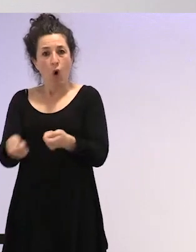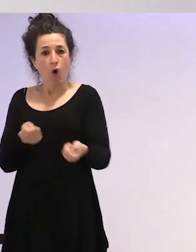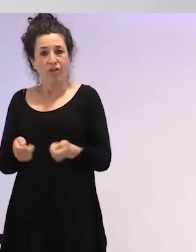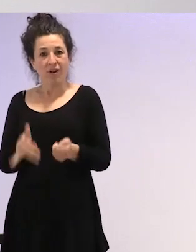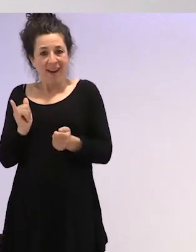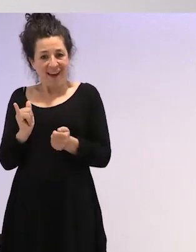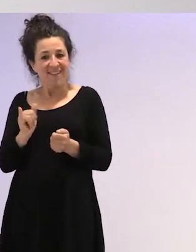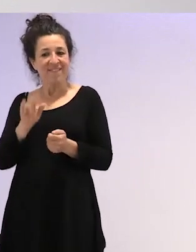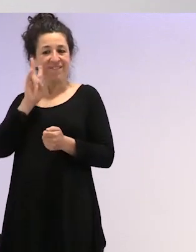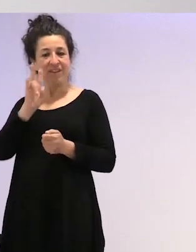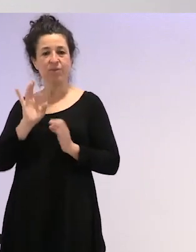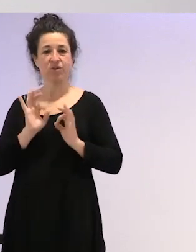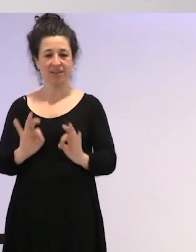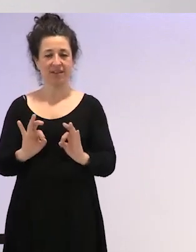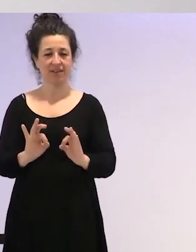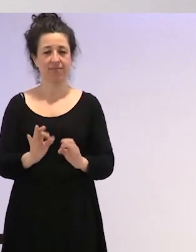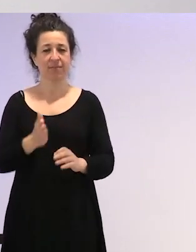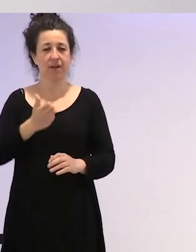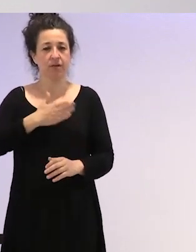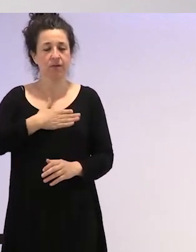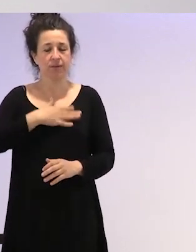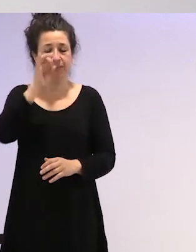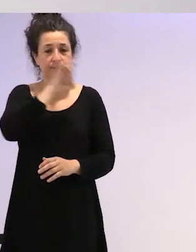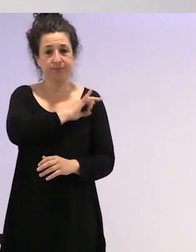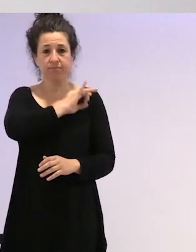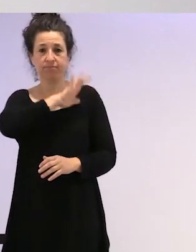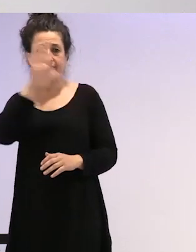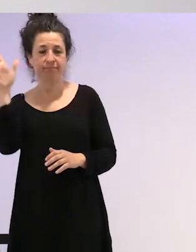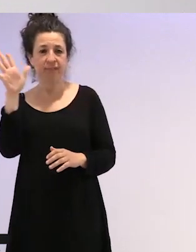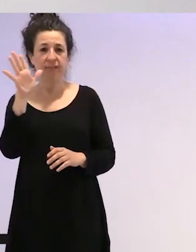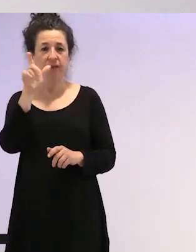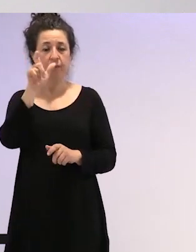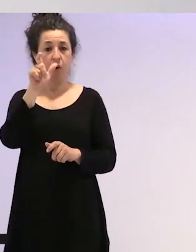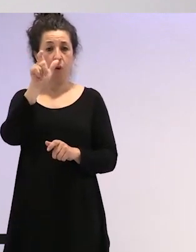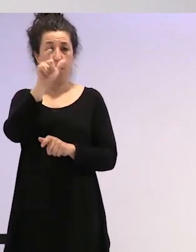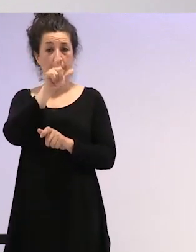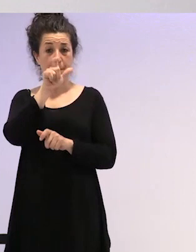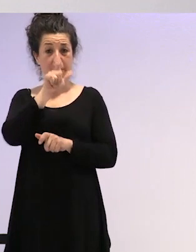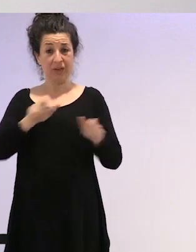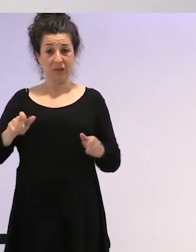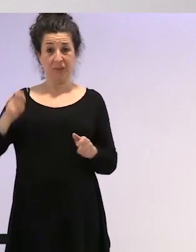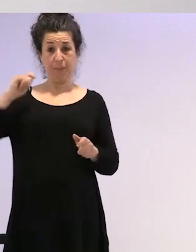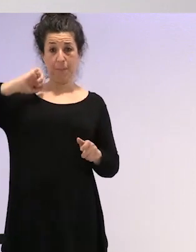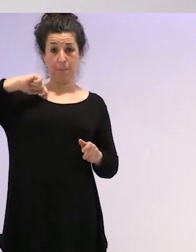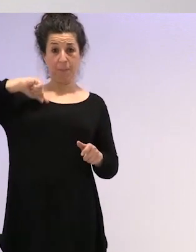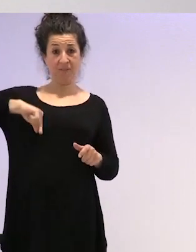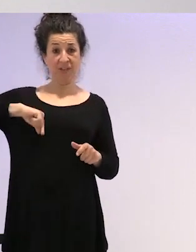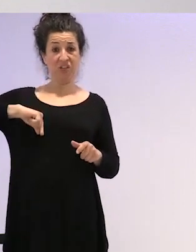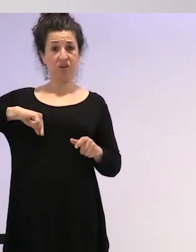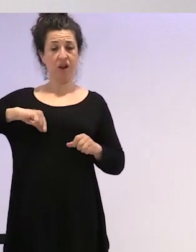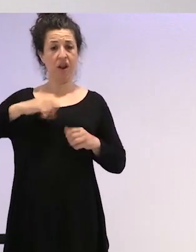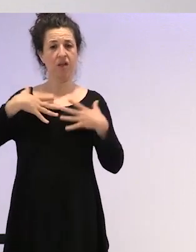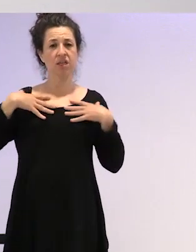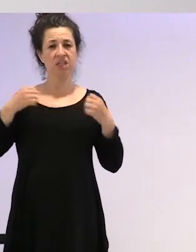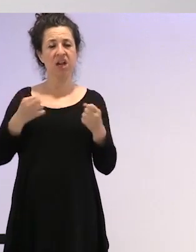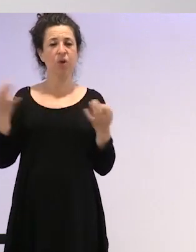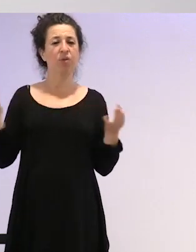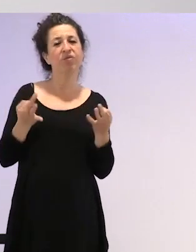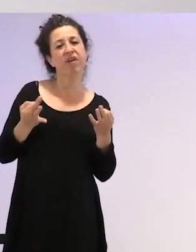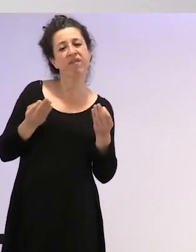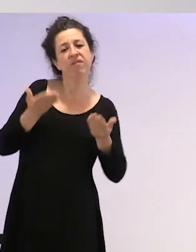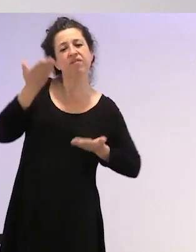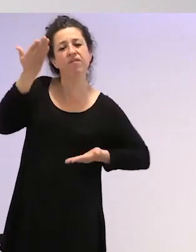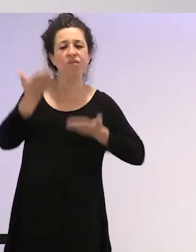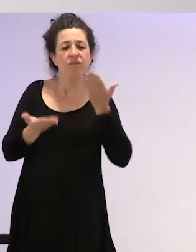A mí me parece increíble que un profesional de la salud tenga que valorar si aquella